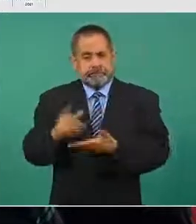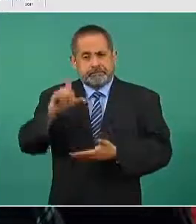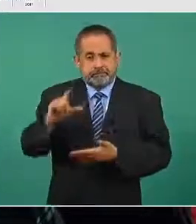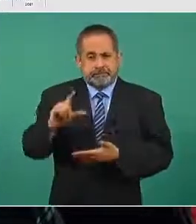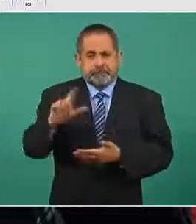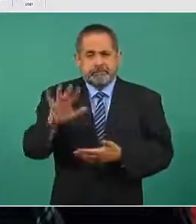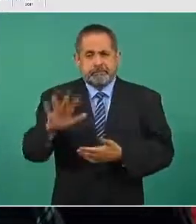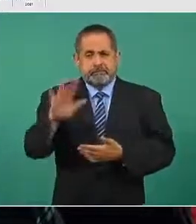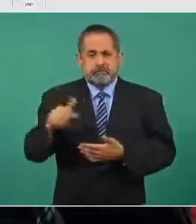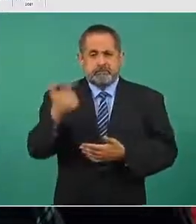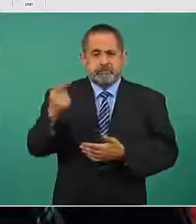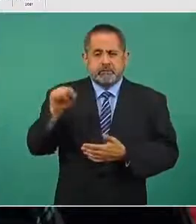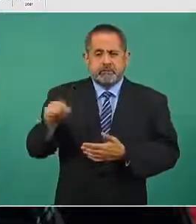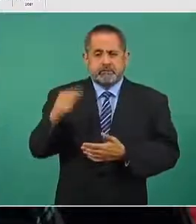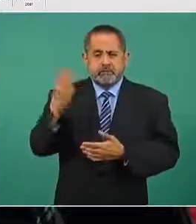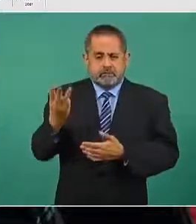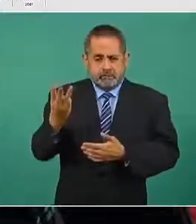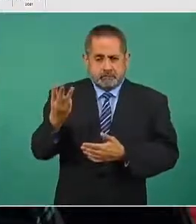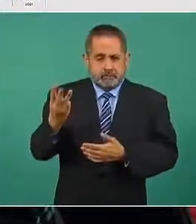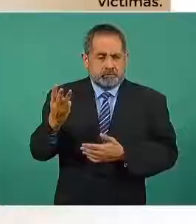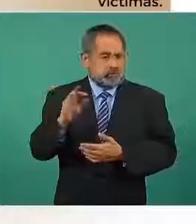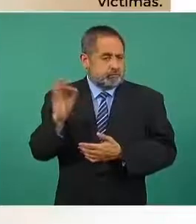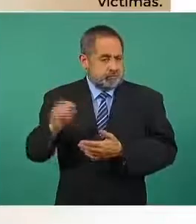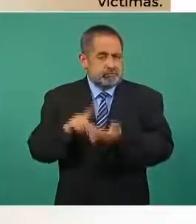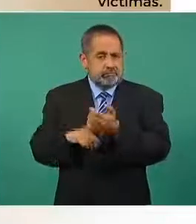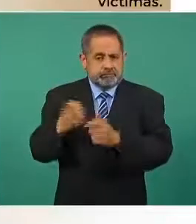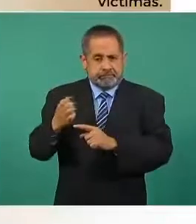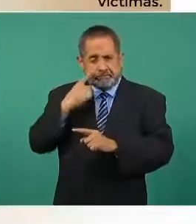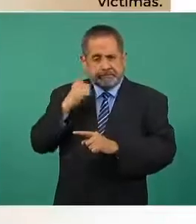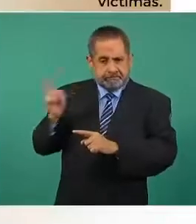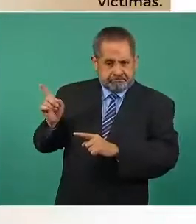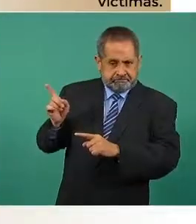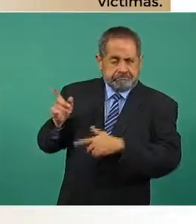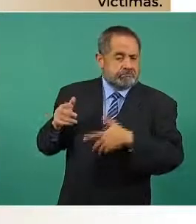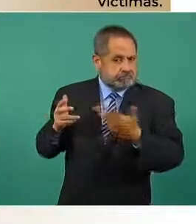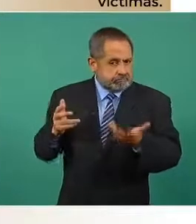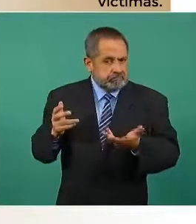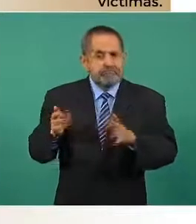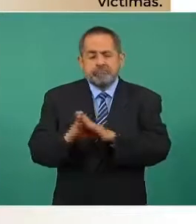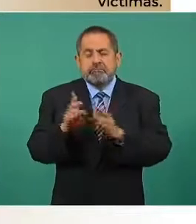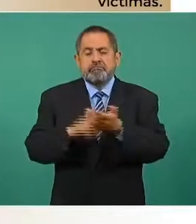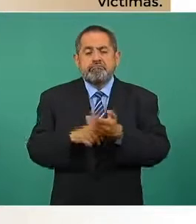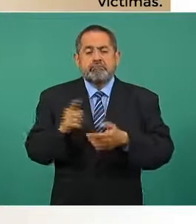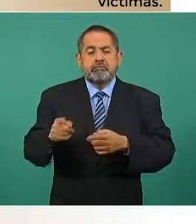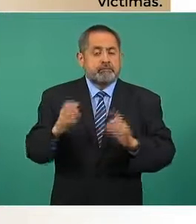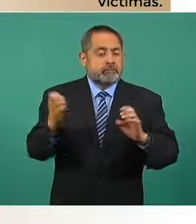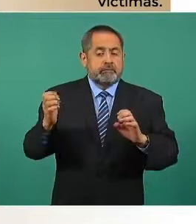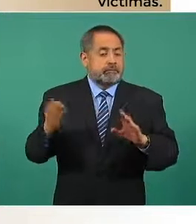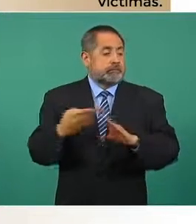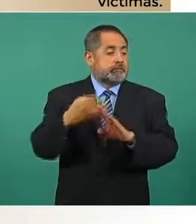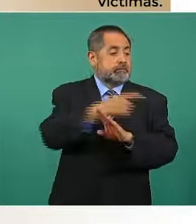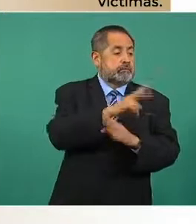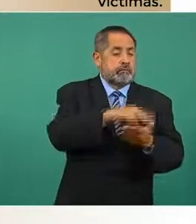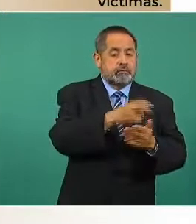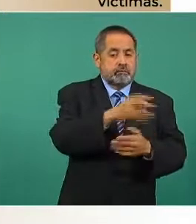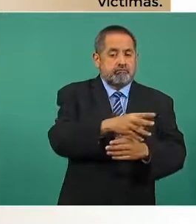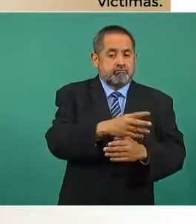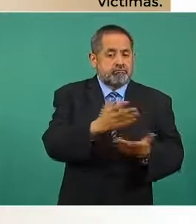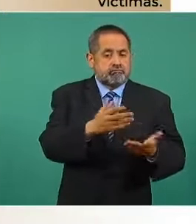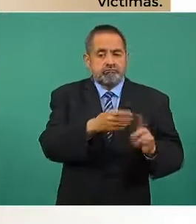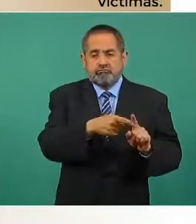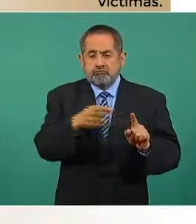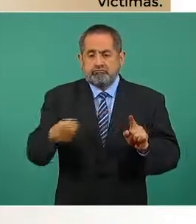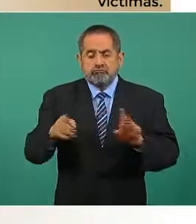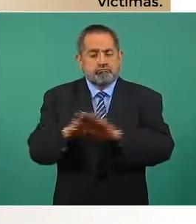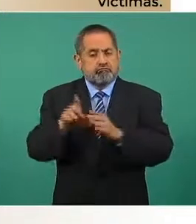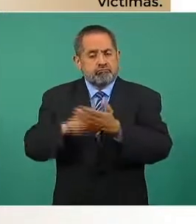cincuenta y siete punto tres en agosto de este año en comparación con enero de dos mil diecinueve cuando